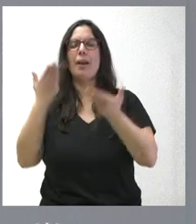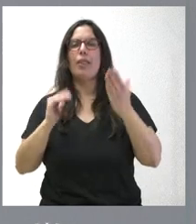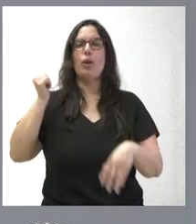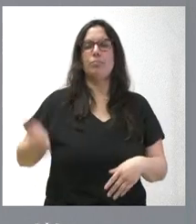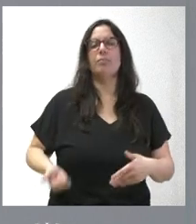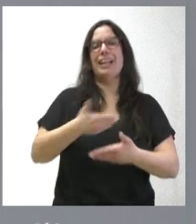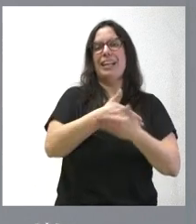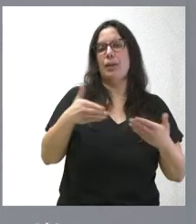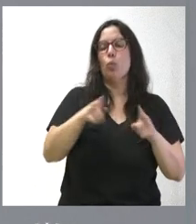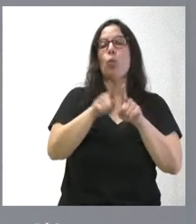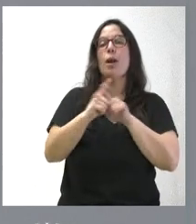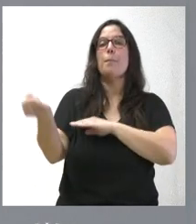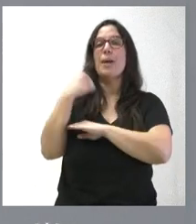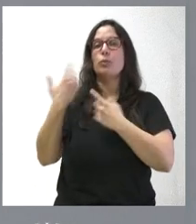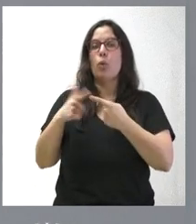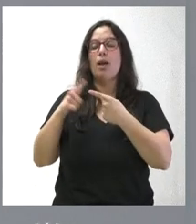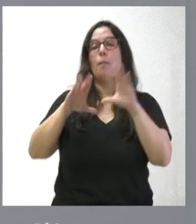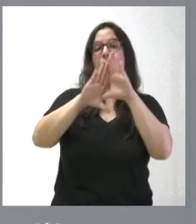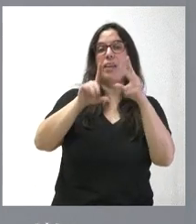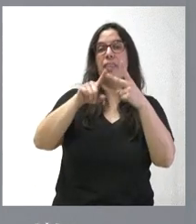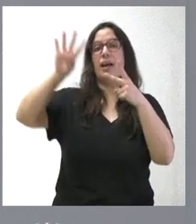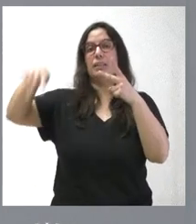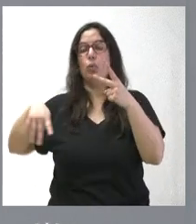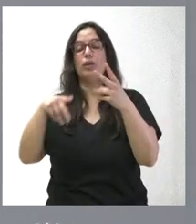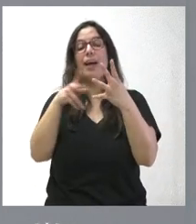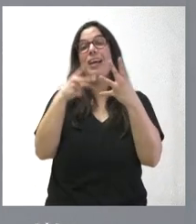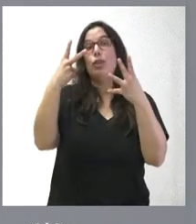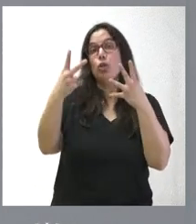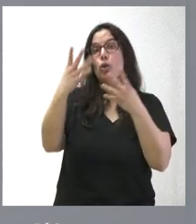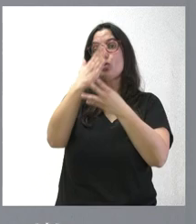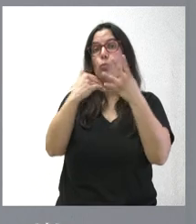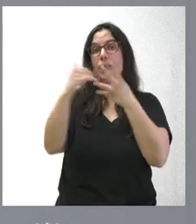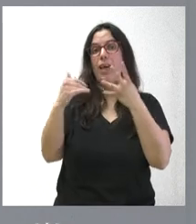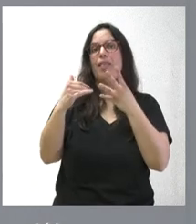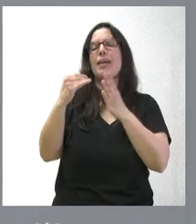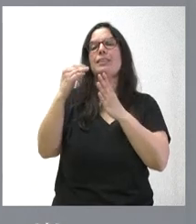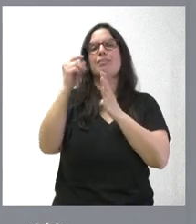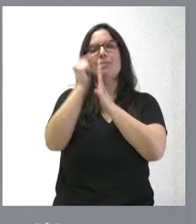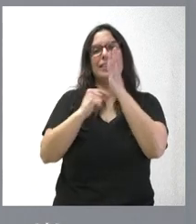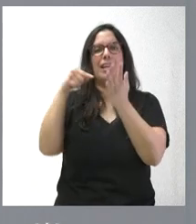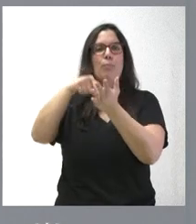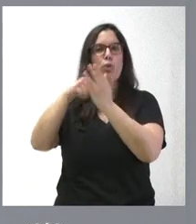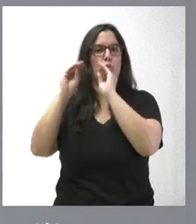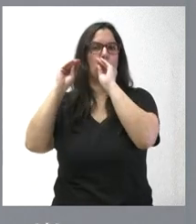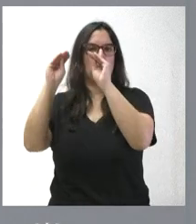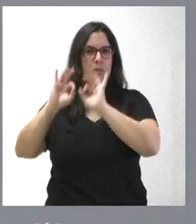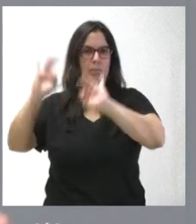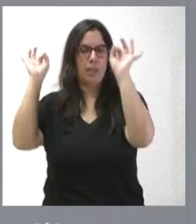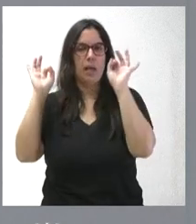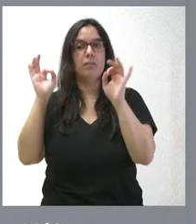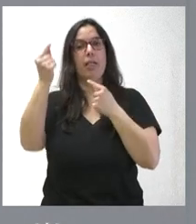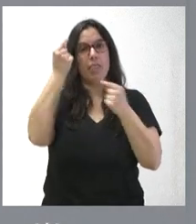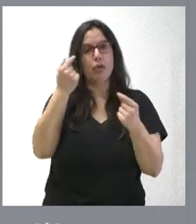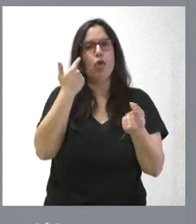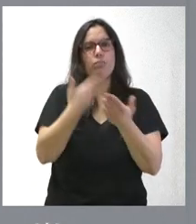Madrid, Cataluña y las dos comunidades autónomas de régimen foral. Estos son los datos que tienen a su disposición, que vienen en la